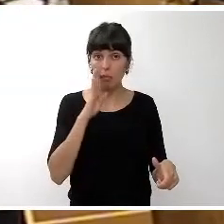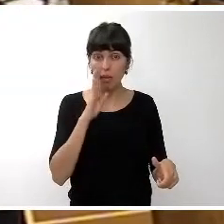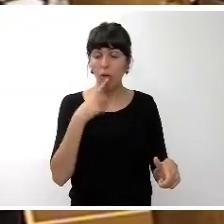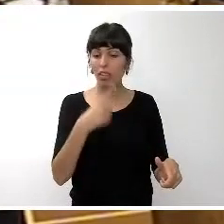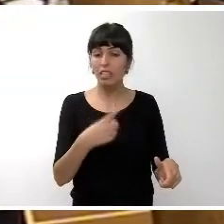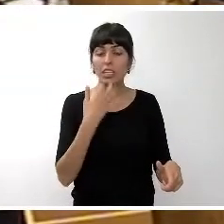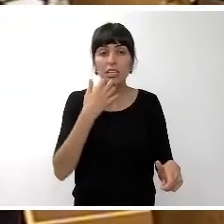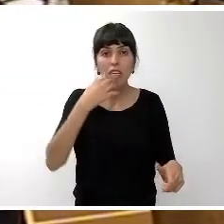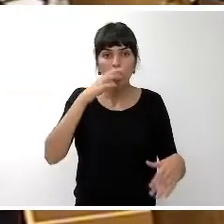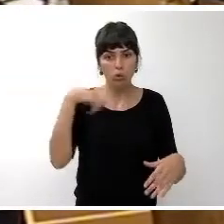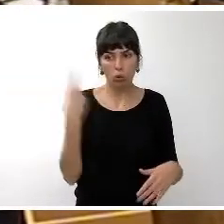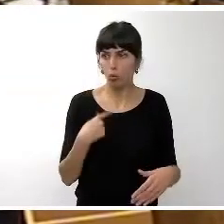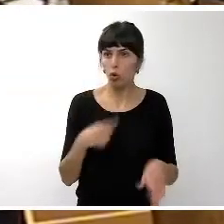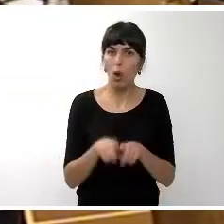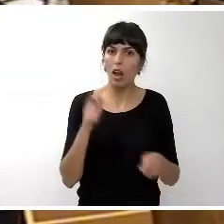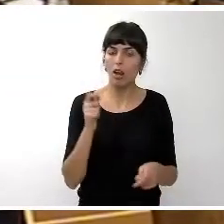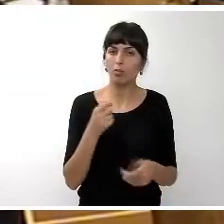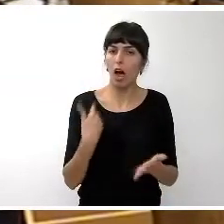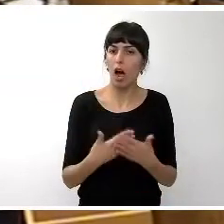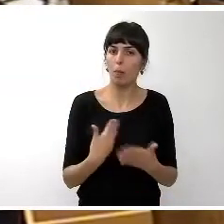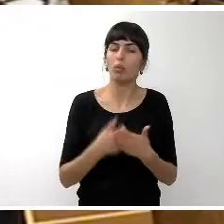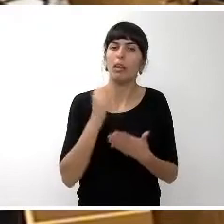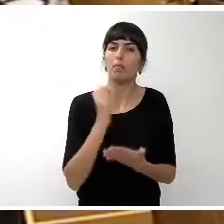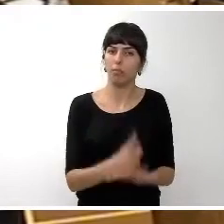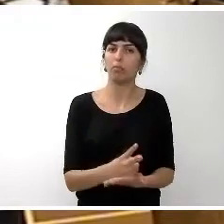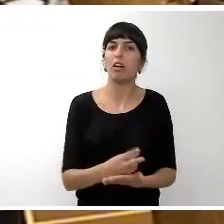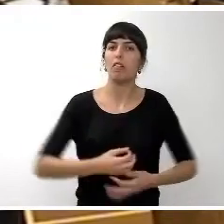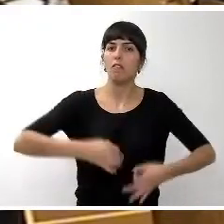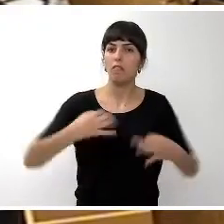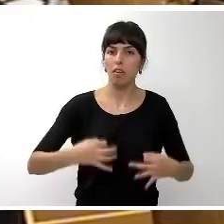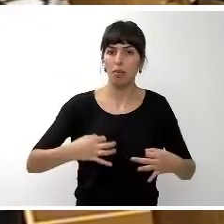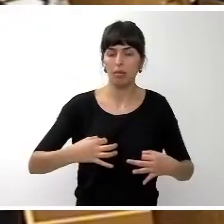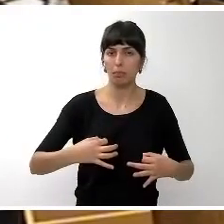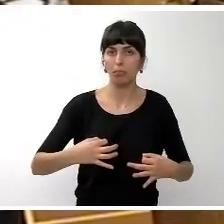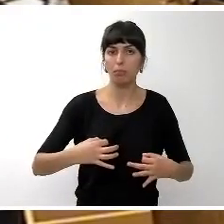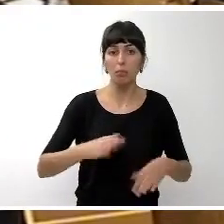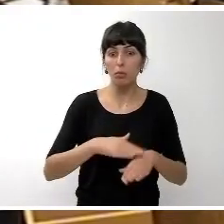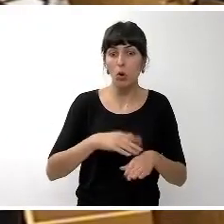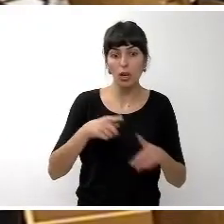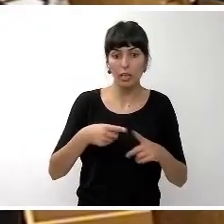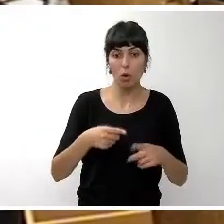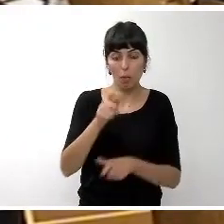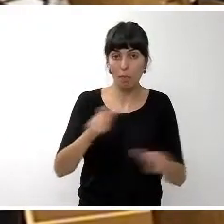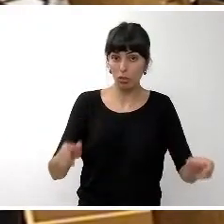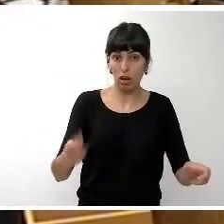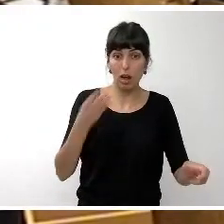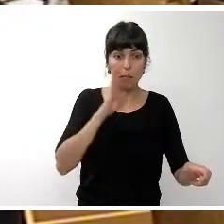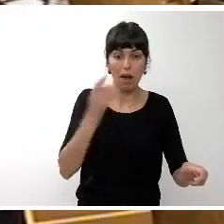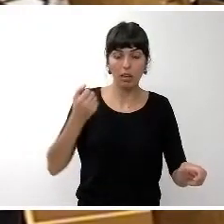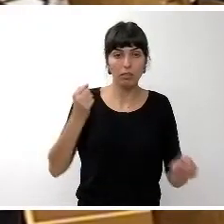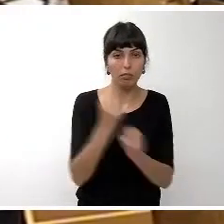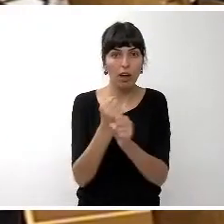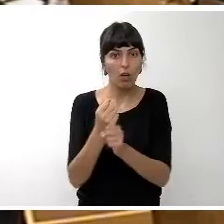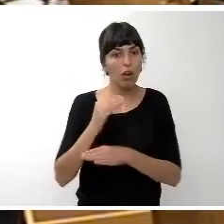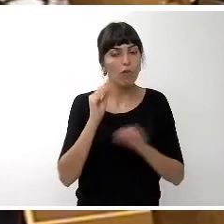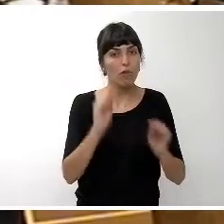una apuesta firme y hacemos una apuesta desde las administraciones para formarlos para formar a esa mano de obra que necesita